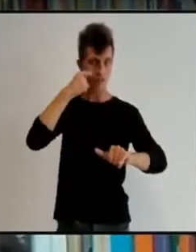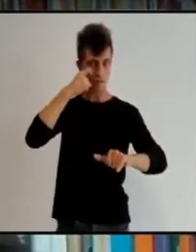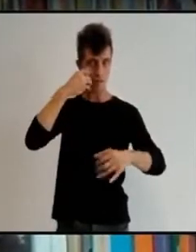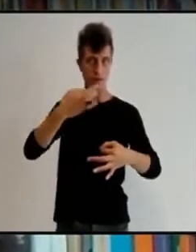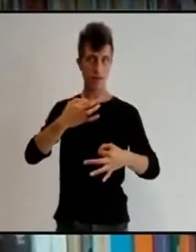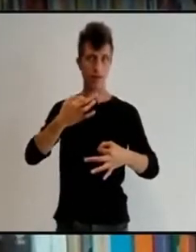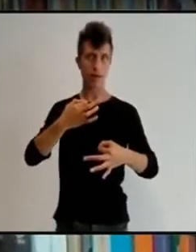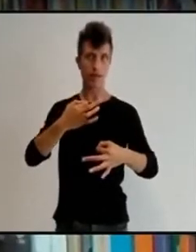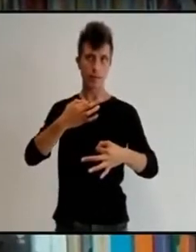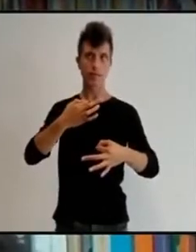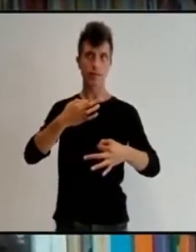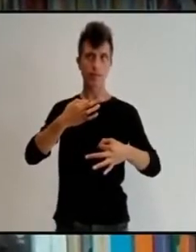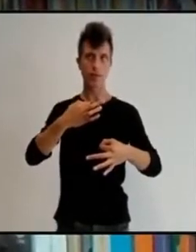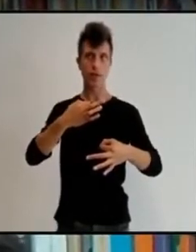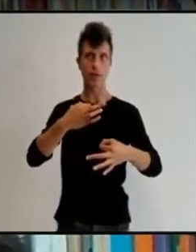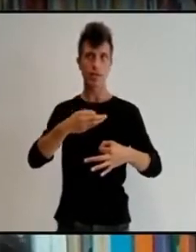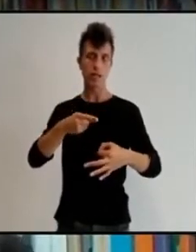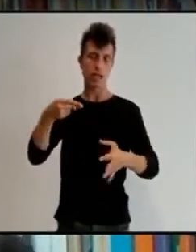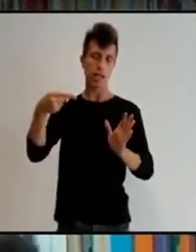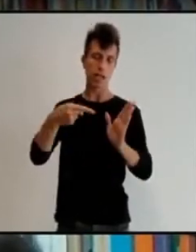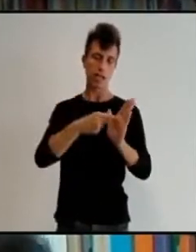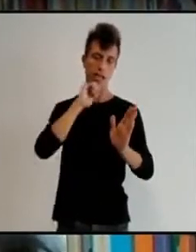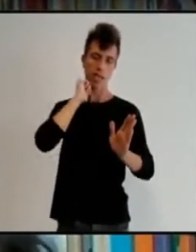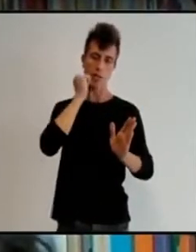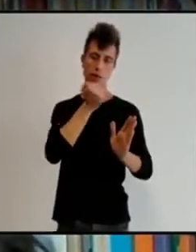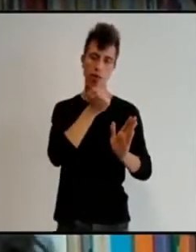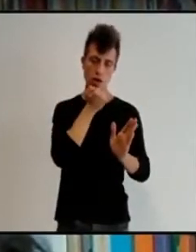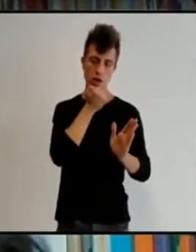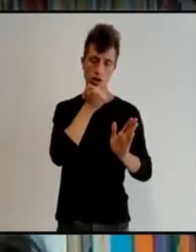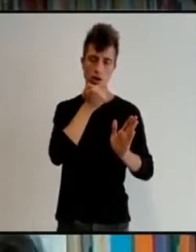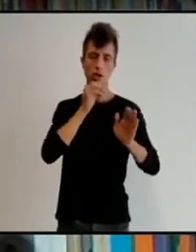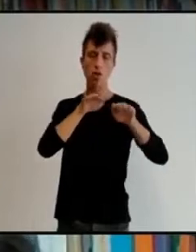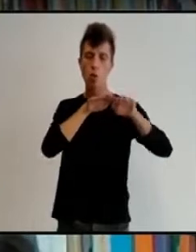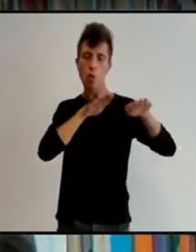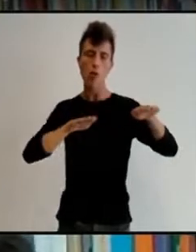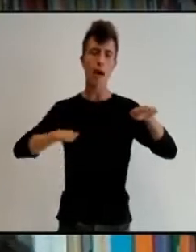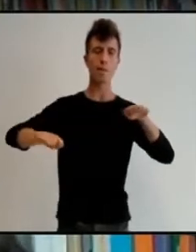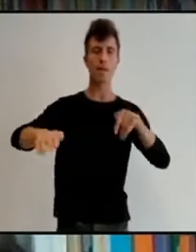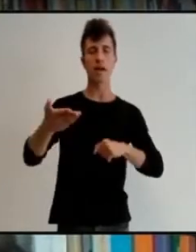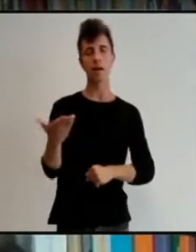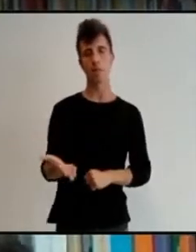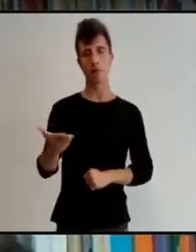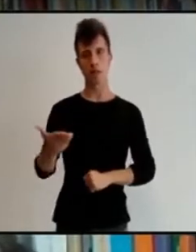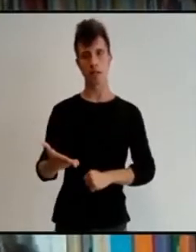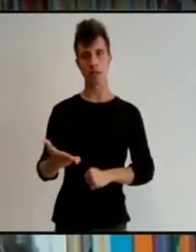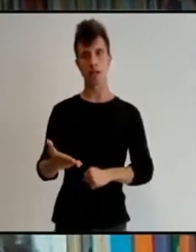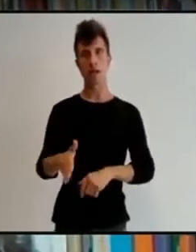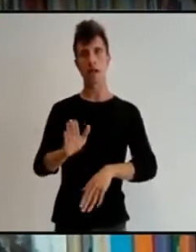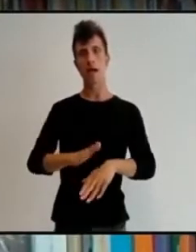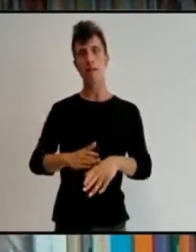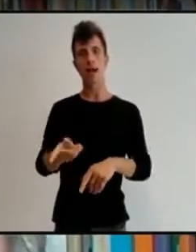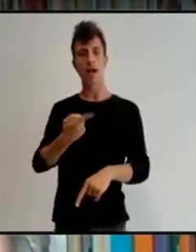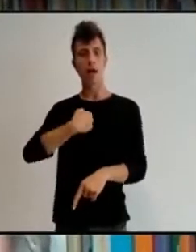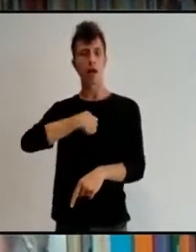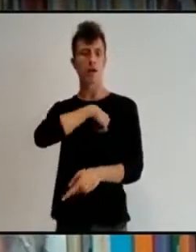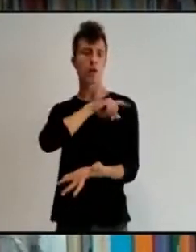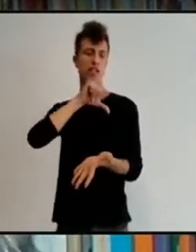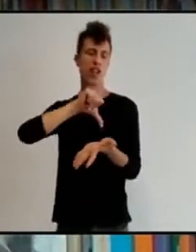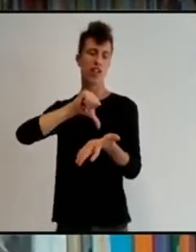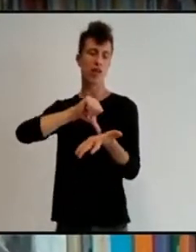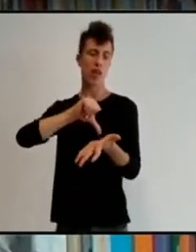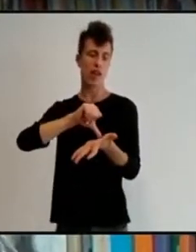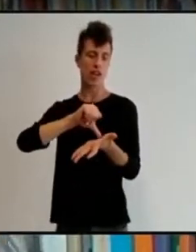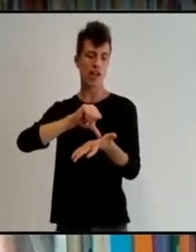fortalecer nuestra ciudadanía. Entonces, también es eso, esta es una moción muy especial porque